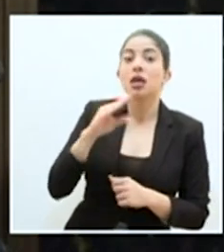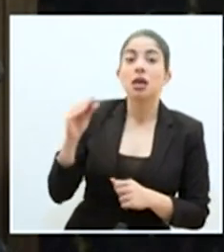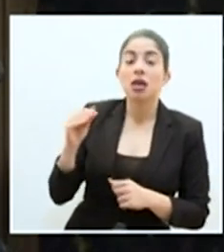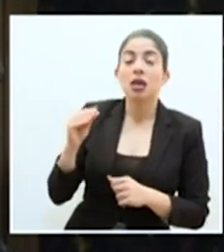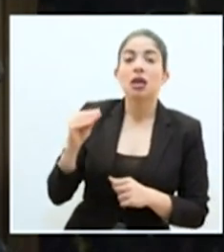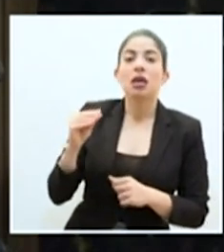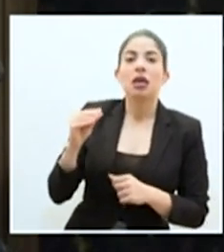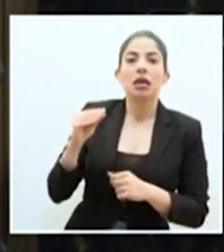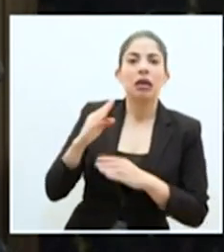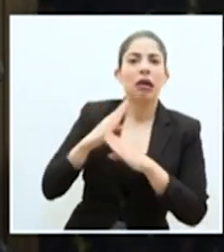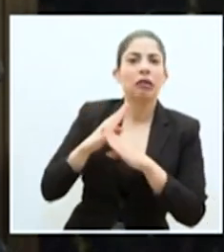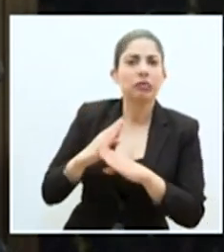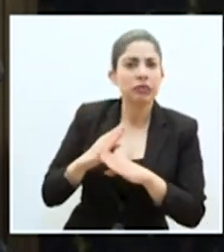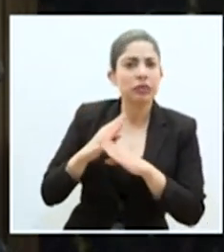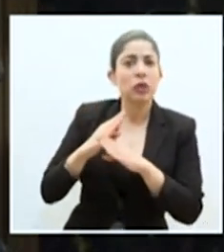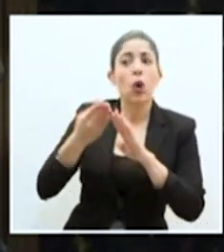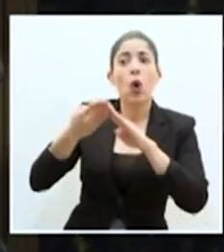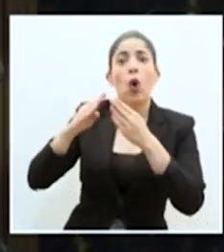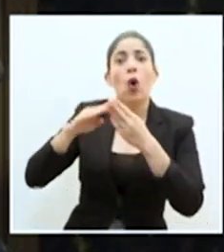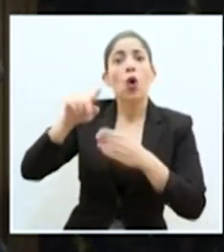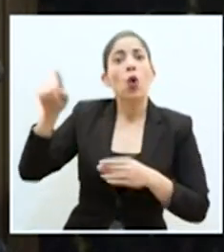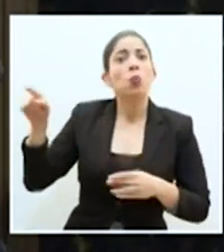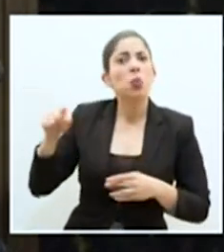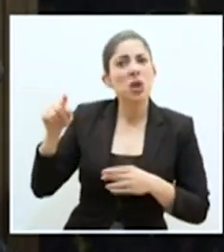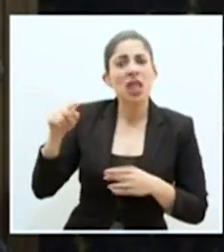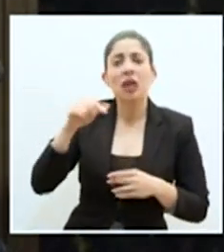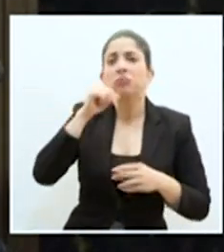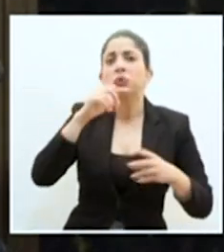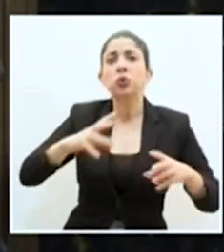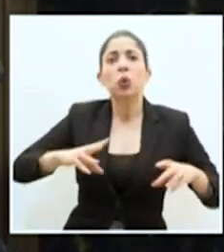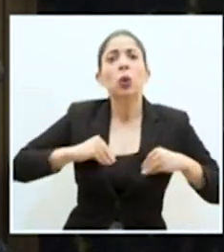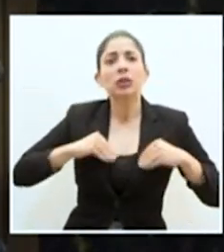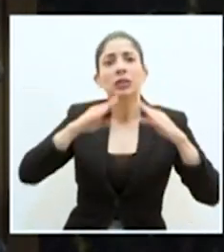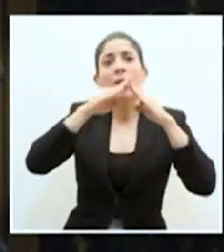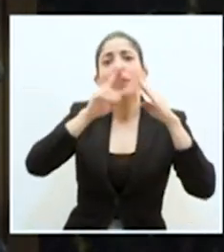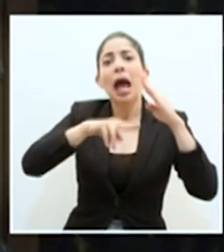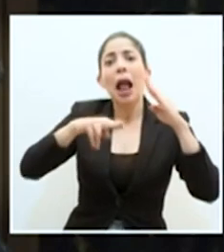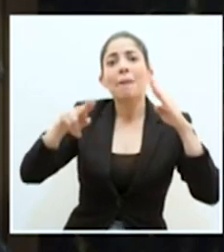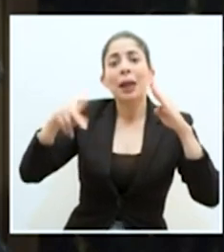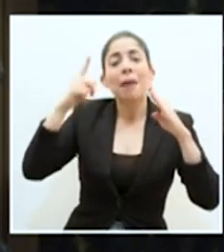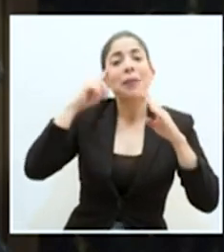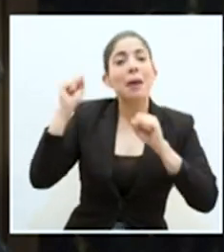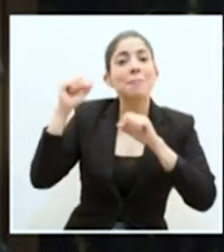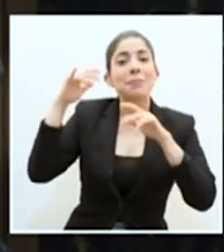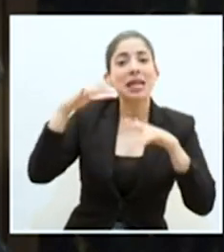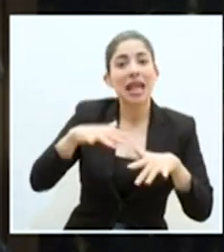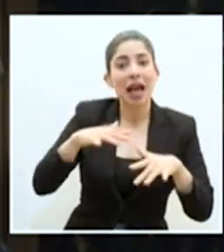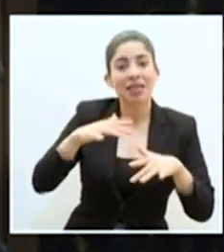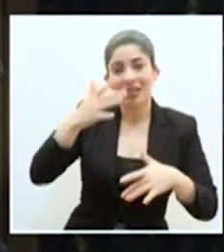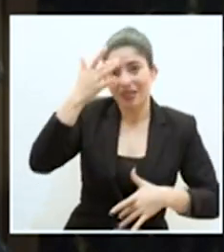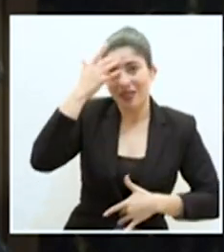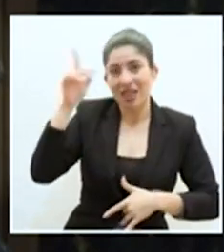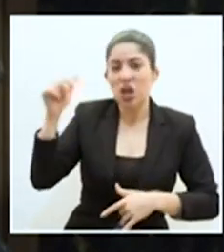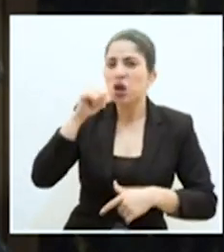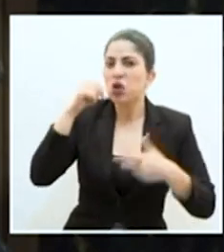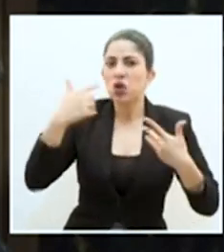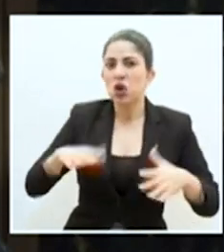resistencia de las comunidades a aceptar albergues de migrantes infectados,